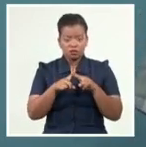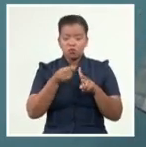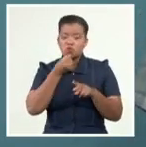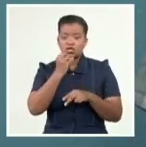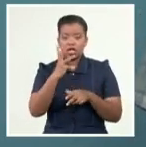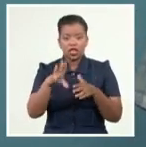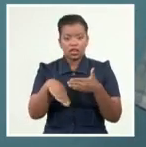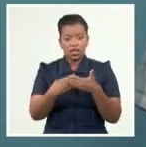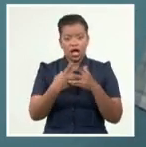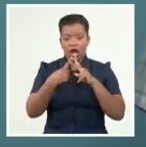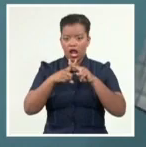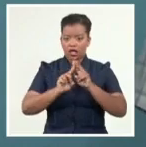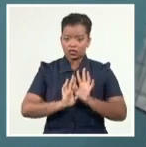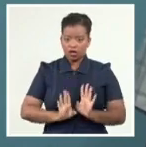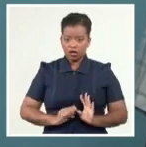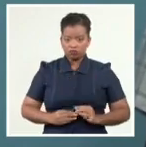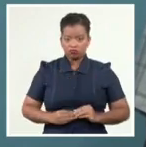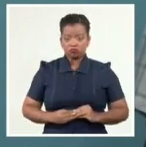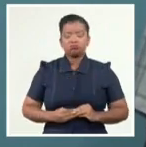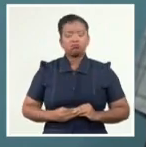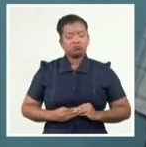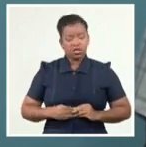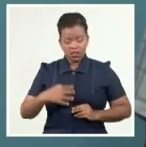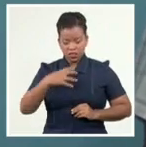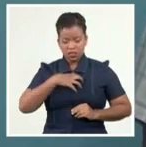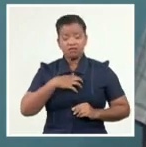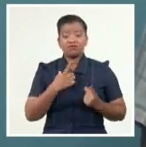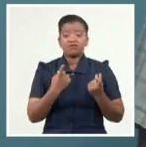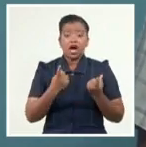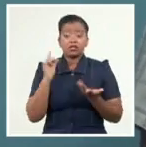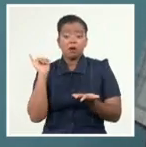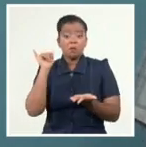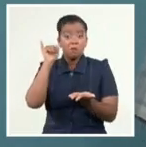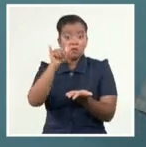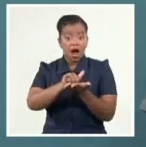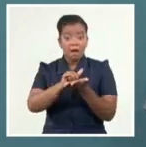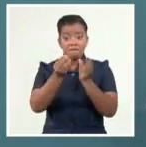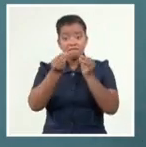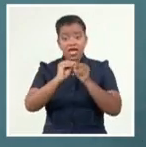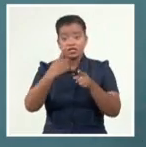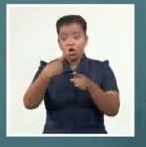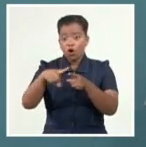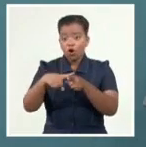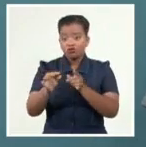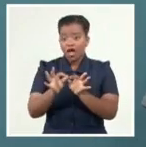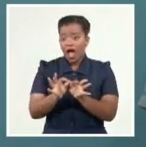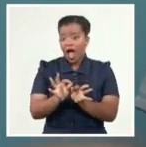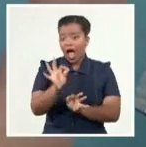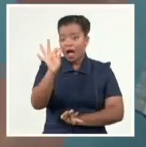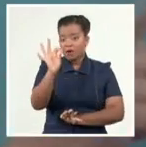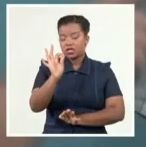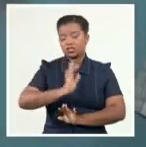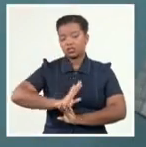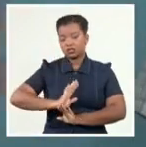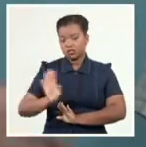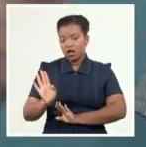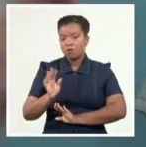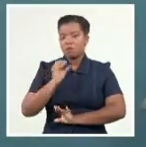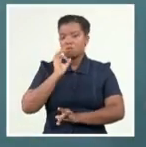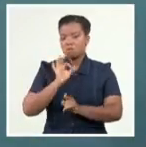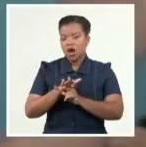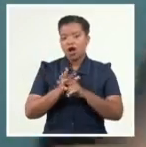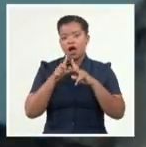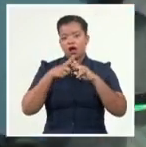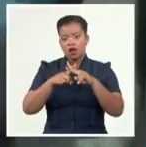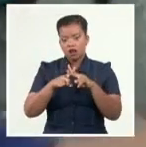días. Se puede montar. Es que lleguen las cosas, que lleguen las cosas. Los cables que tenemos que tirar, nosotros nos, como lo hicimos al final